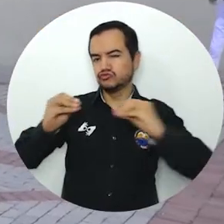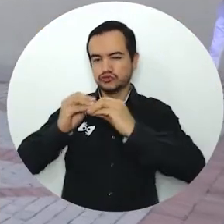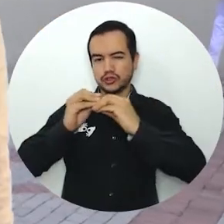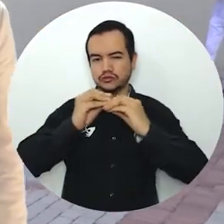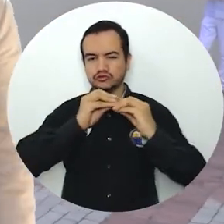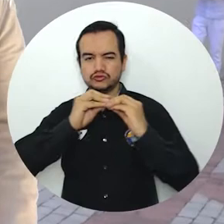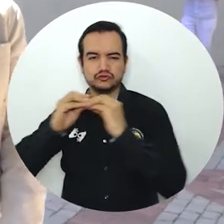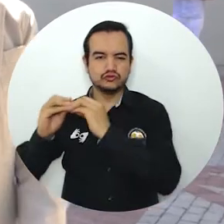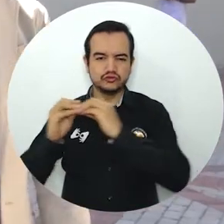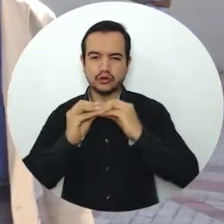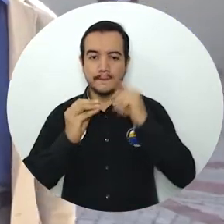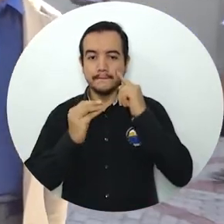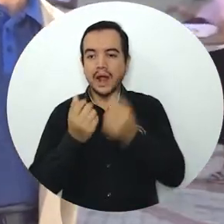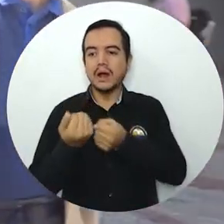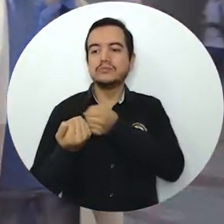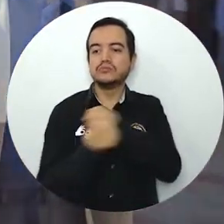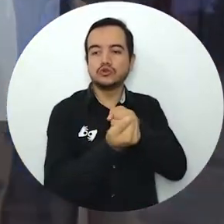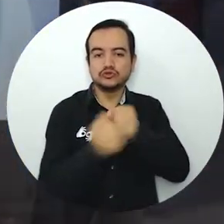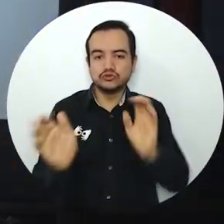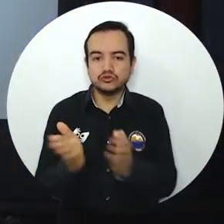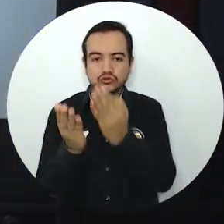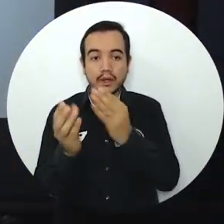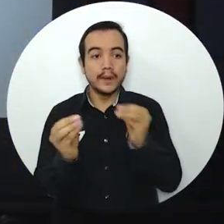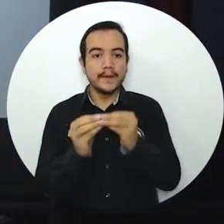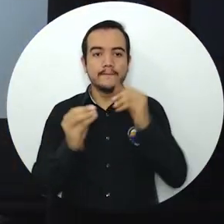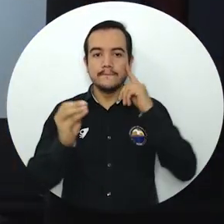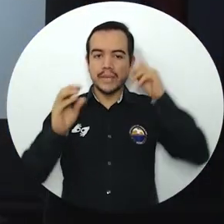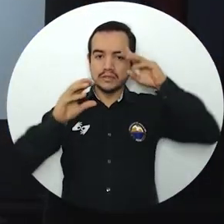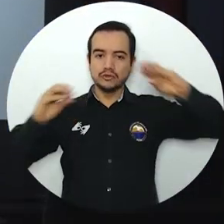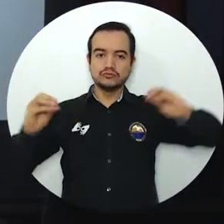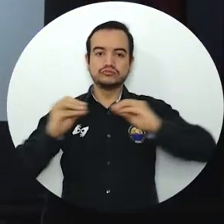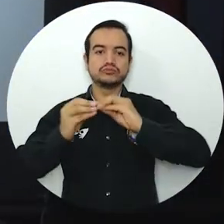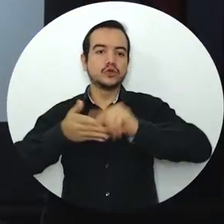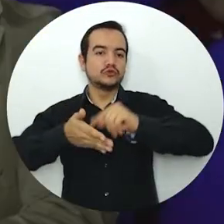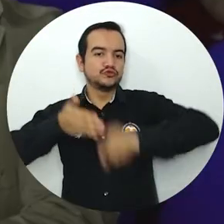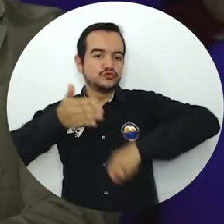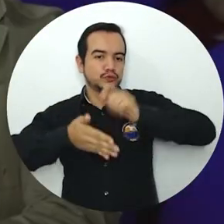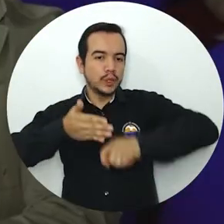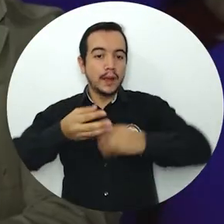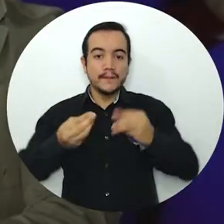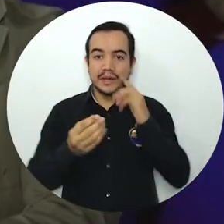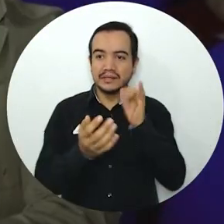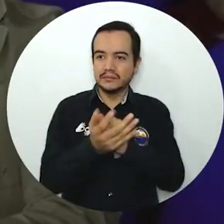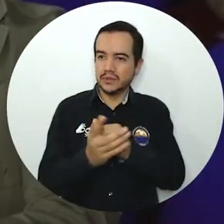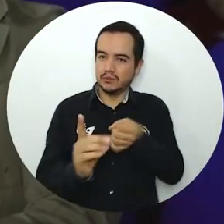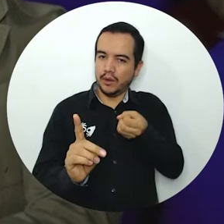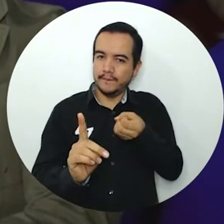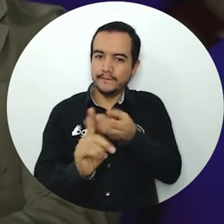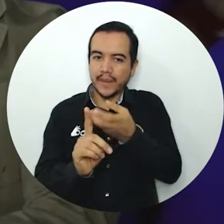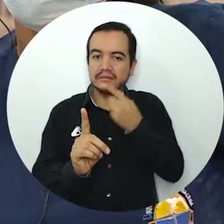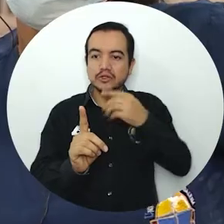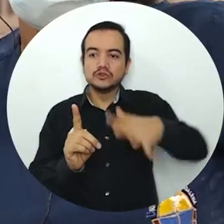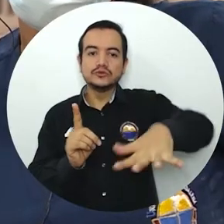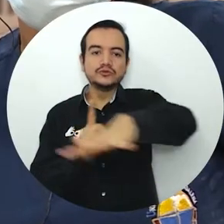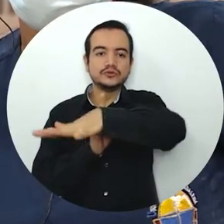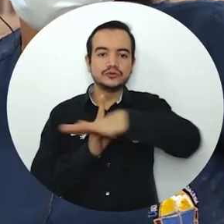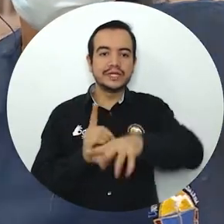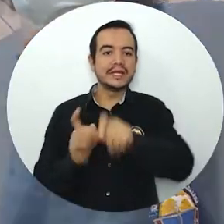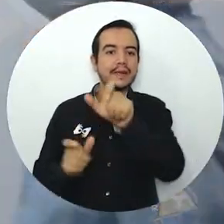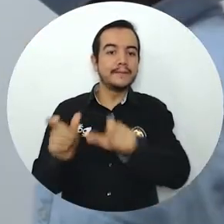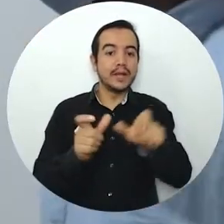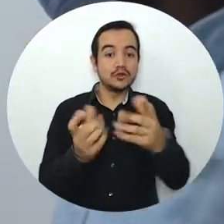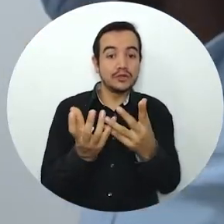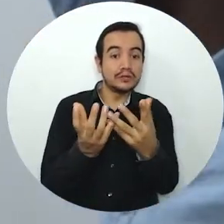continuar trabajando en diferentes líneas de desarrollo y con la que se firmó un convenio marco que respalde acciones que impacten el bienestar de las